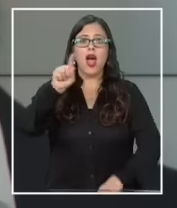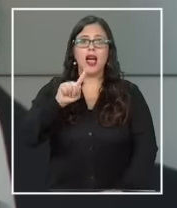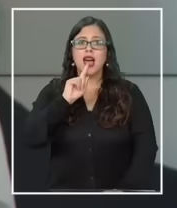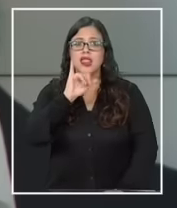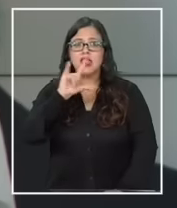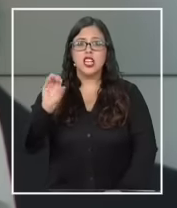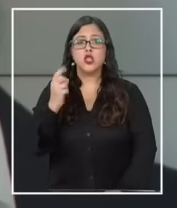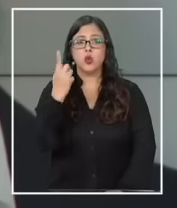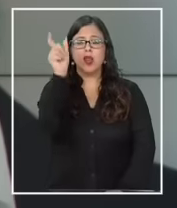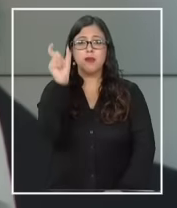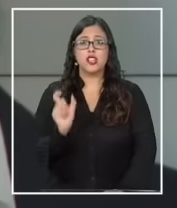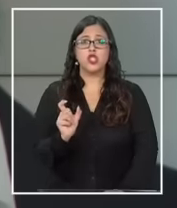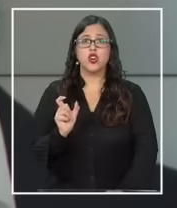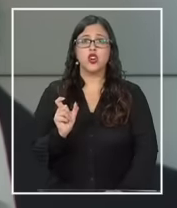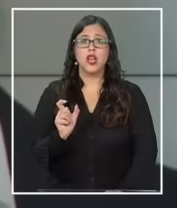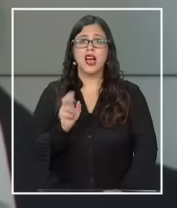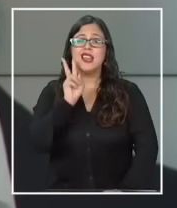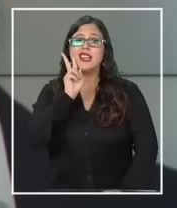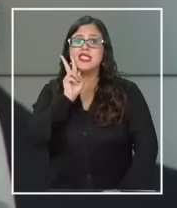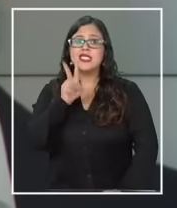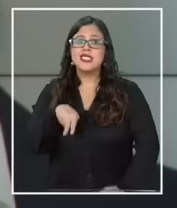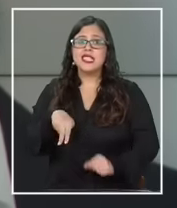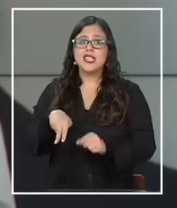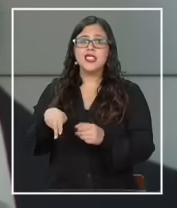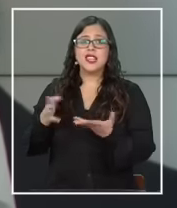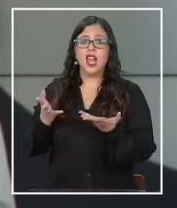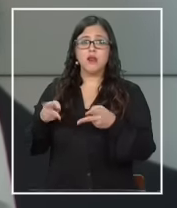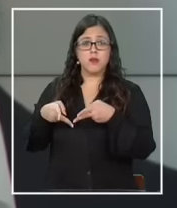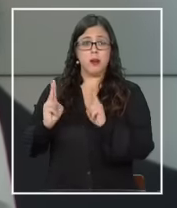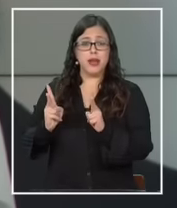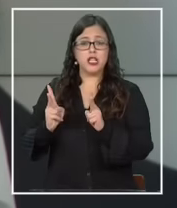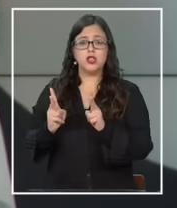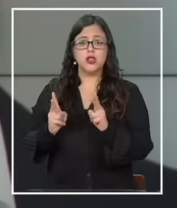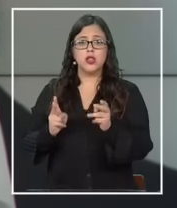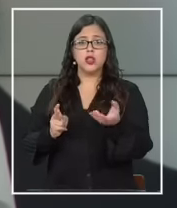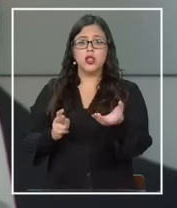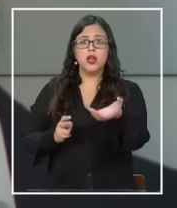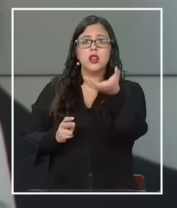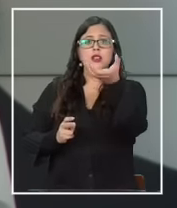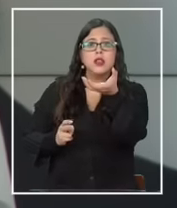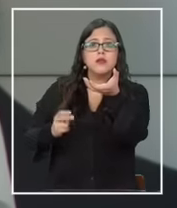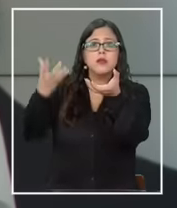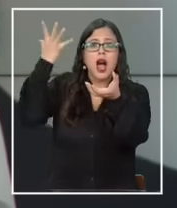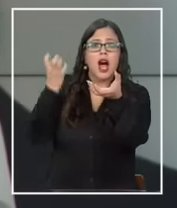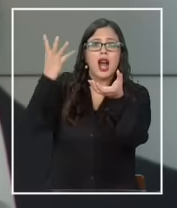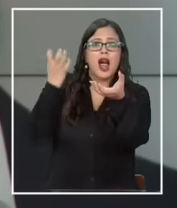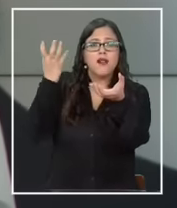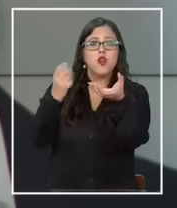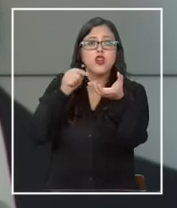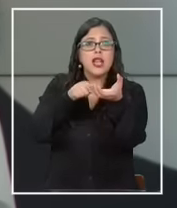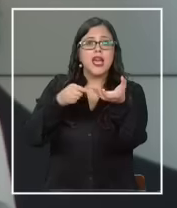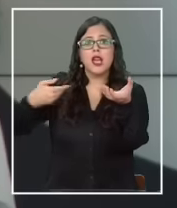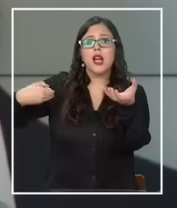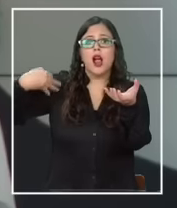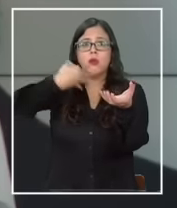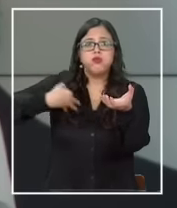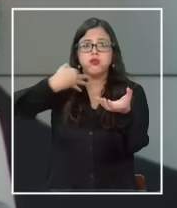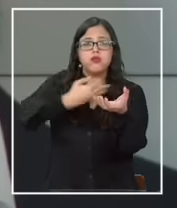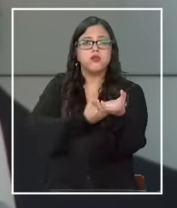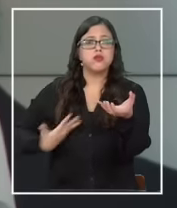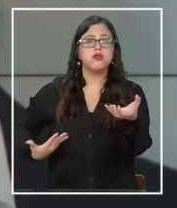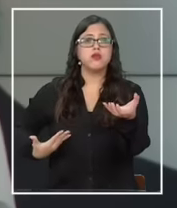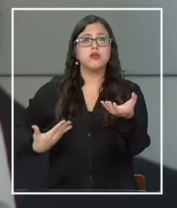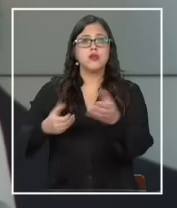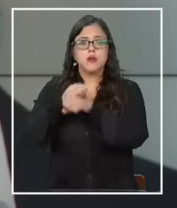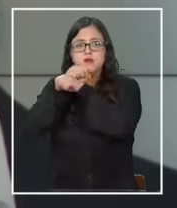donde uno de los presentes, sin consentimiento, grabó y difundió las palabras del jefe de Estado. El gobierno por este delito presentó